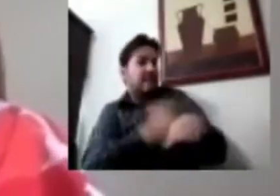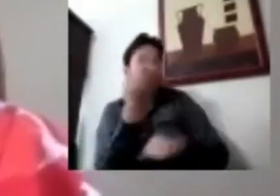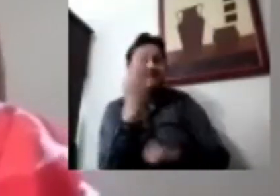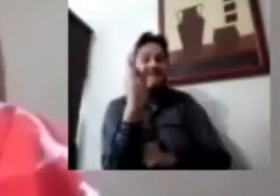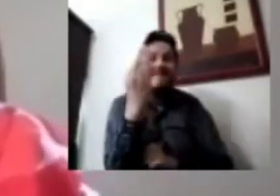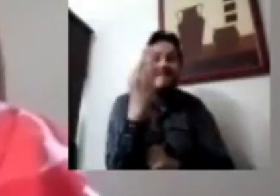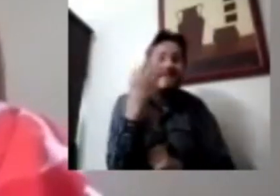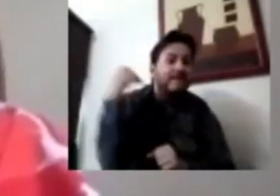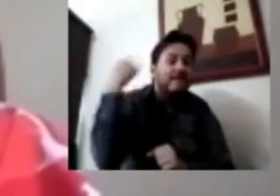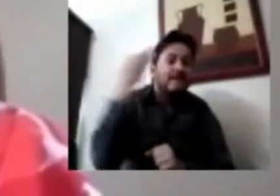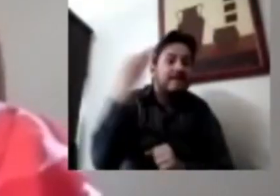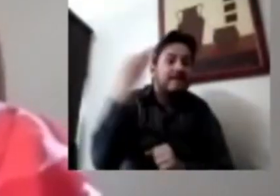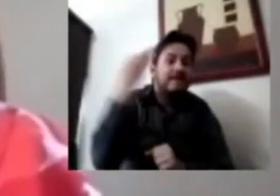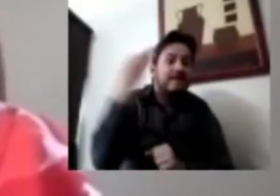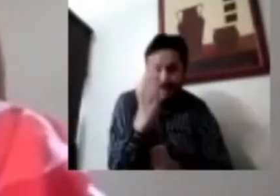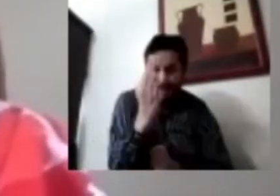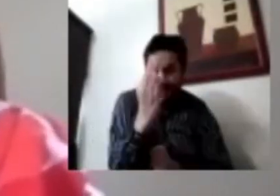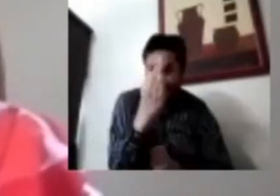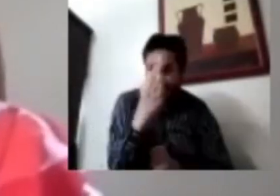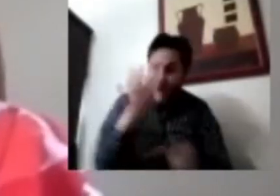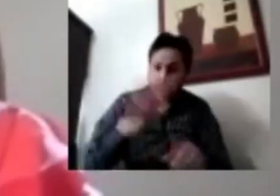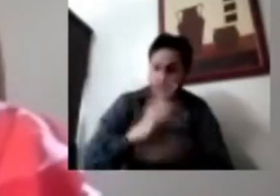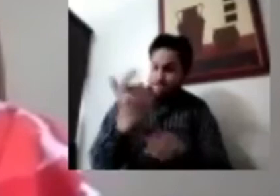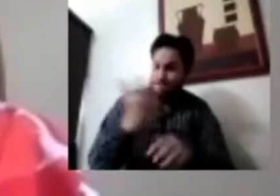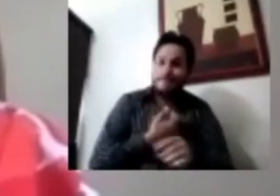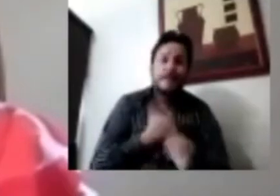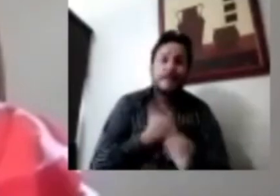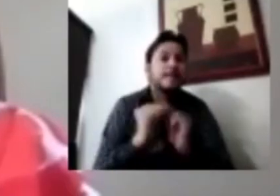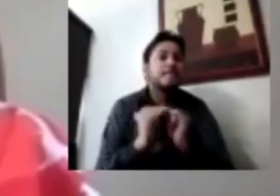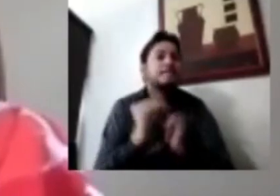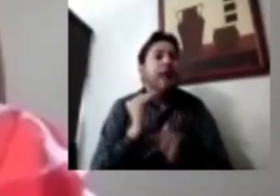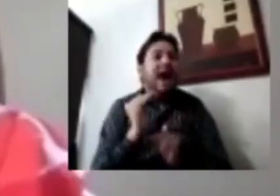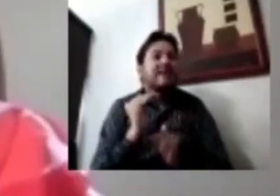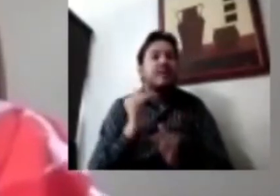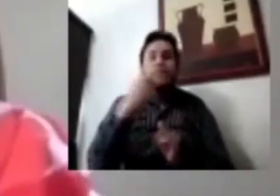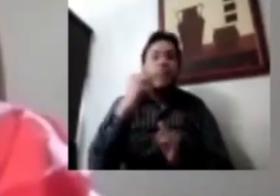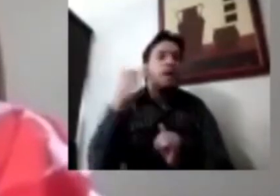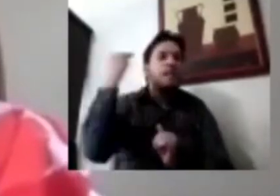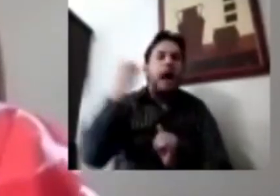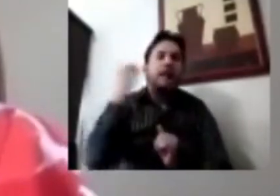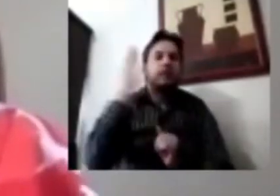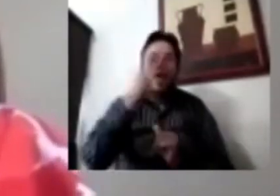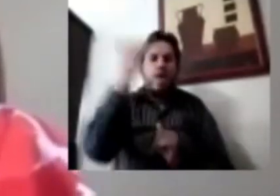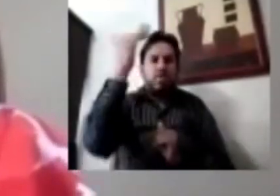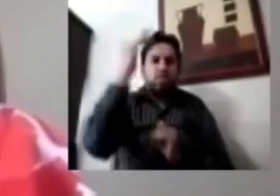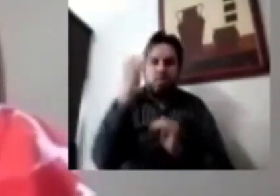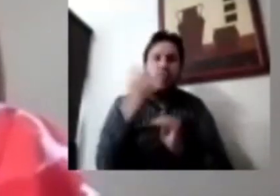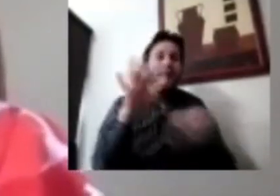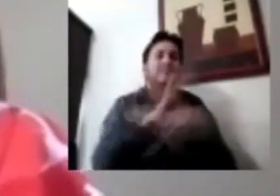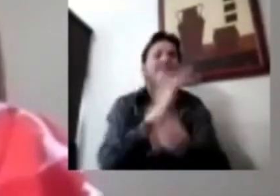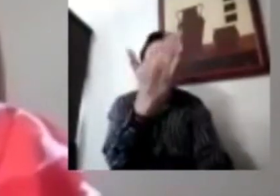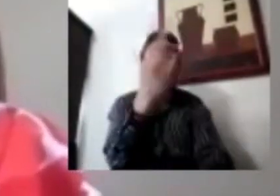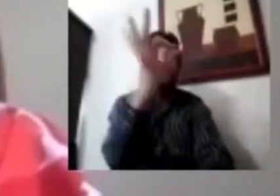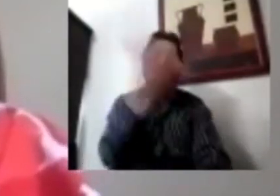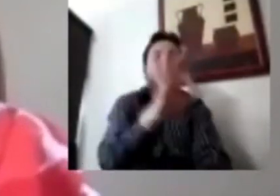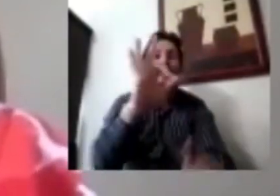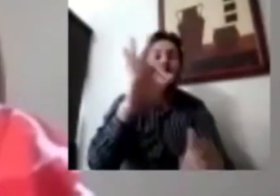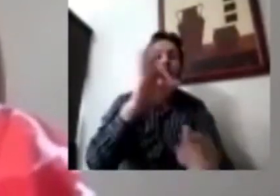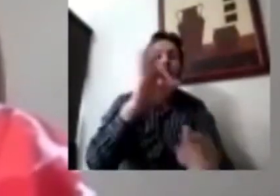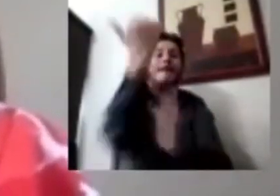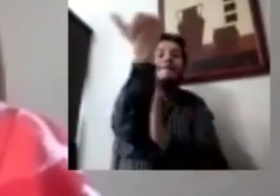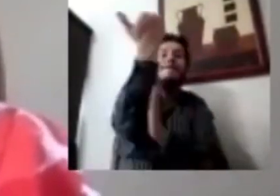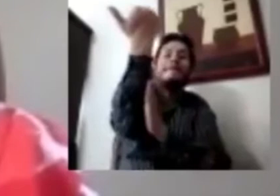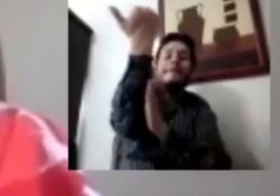dramático es que uno de cada tres hogares reporta una pérdida de más del 50% de sus ingresos con